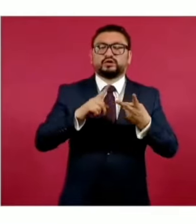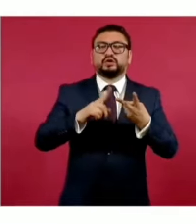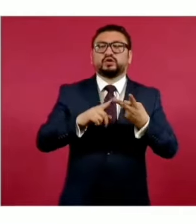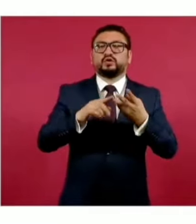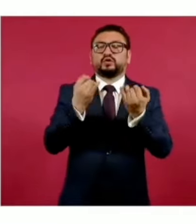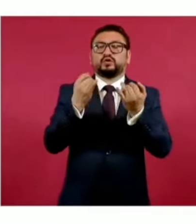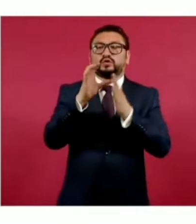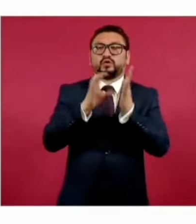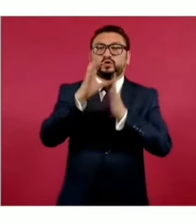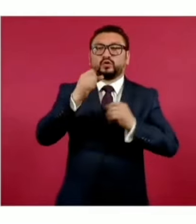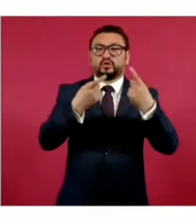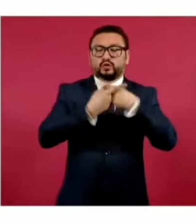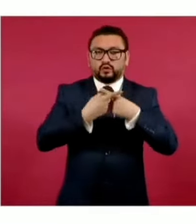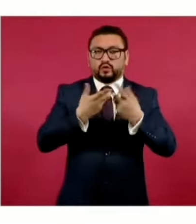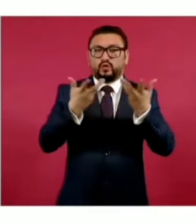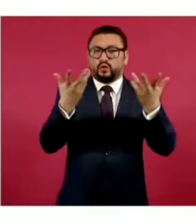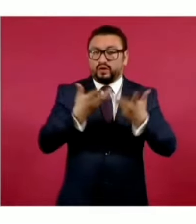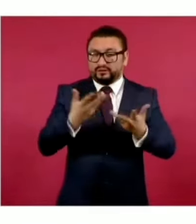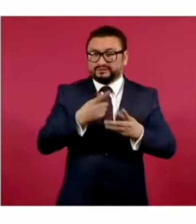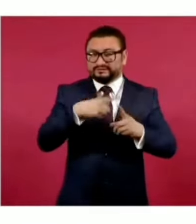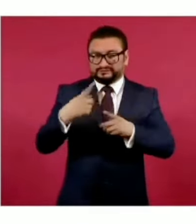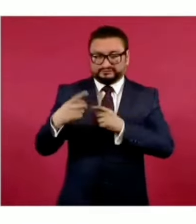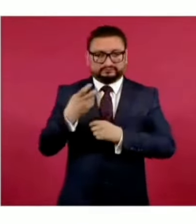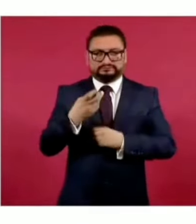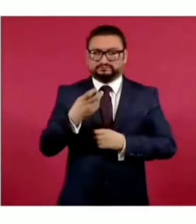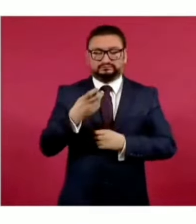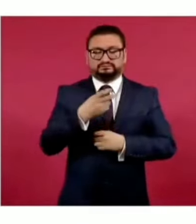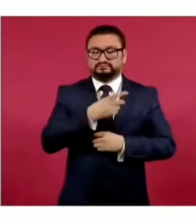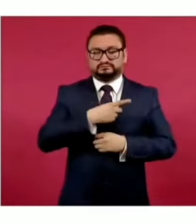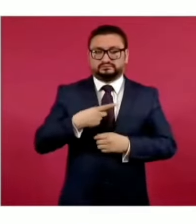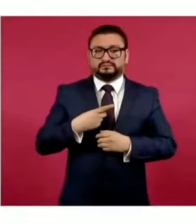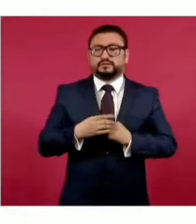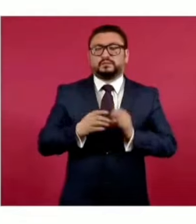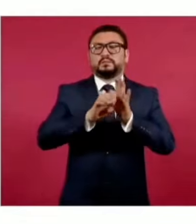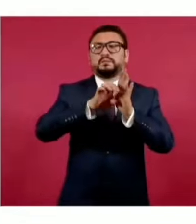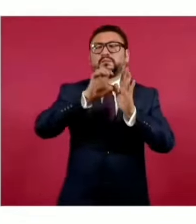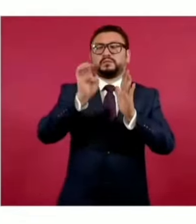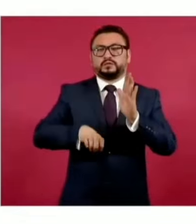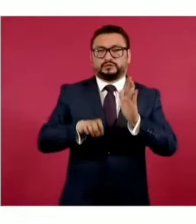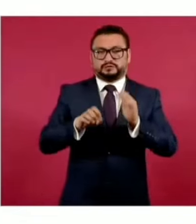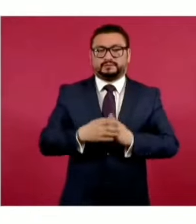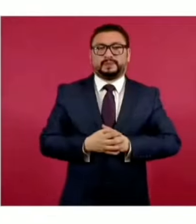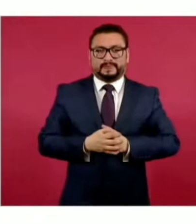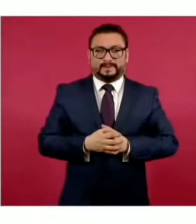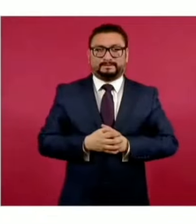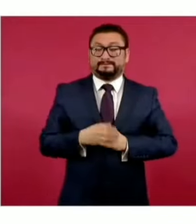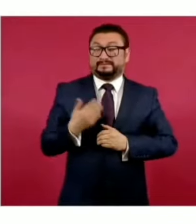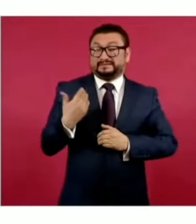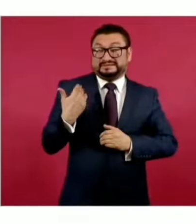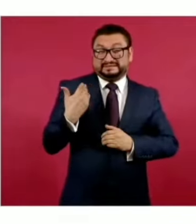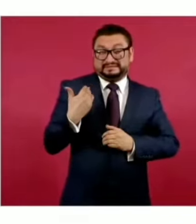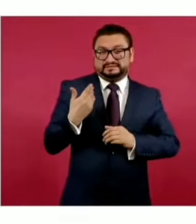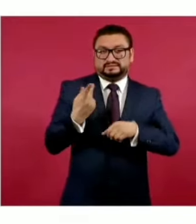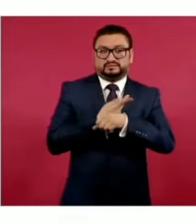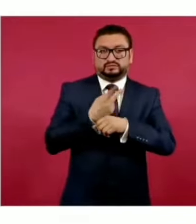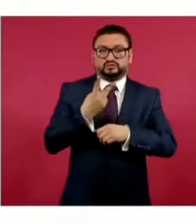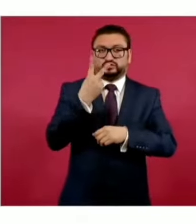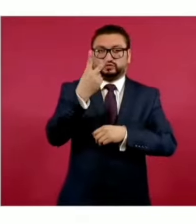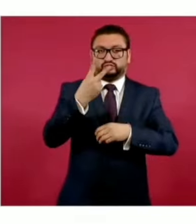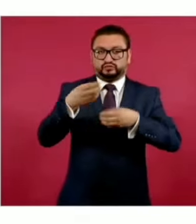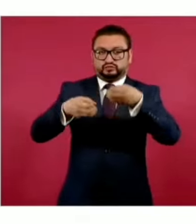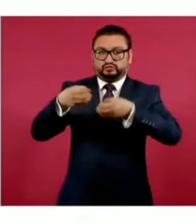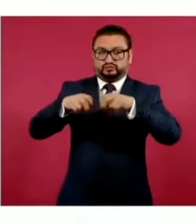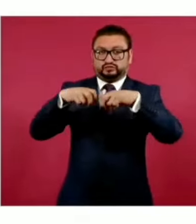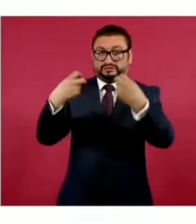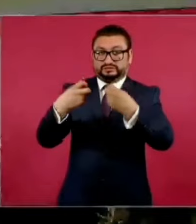constitucionales y acciones de inconstitucionalidad. Vamos a poner algunos ejemplos muy recientes. Dos ministros de la